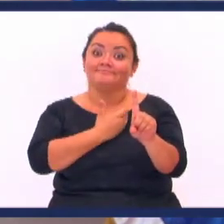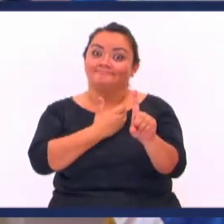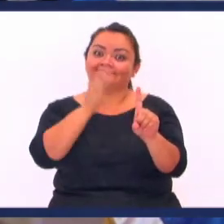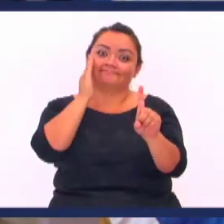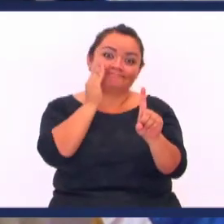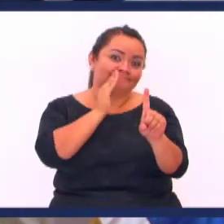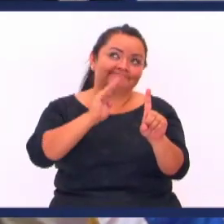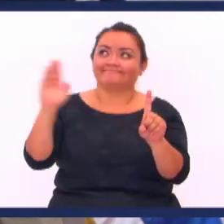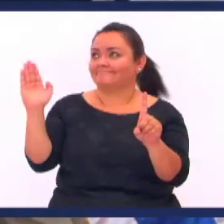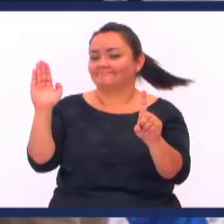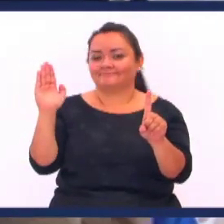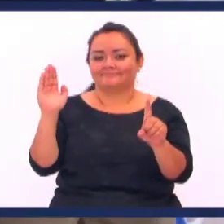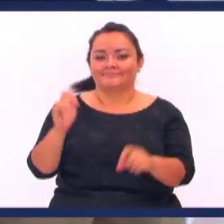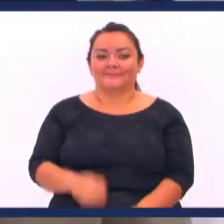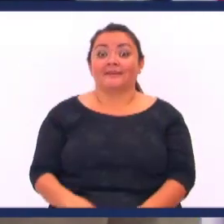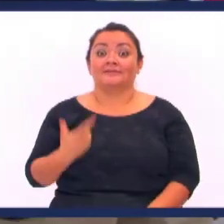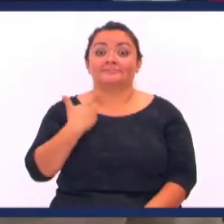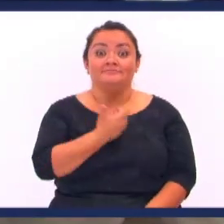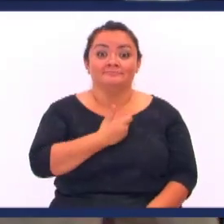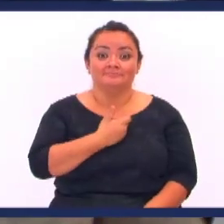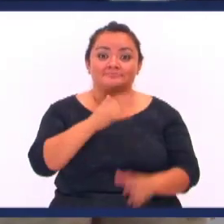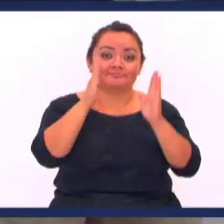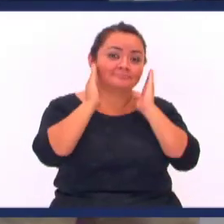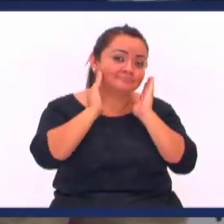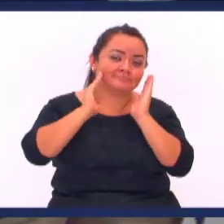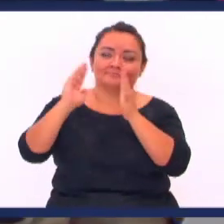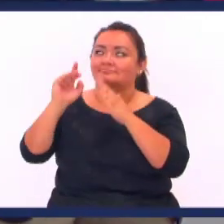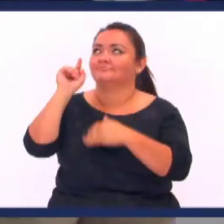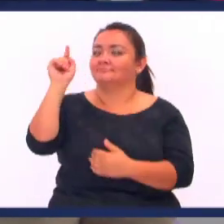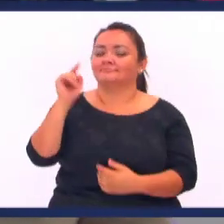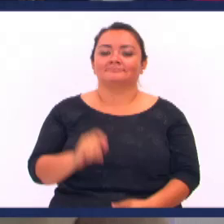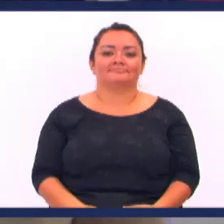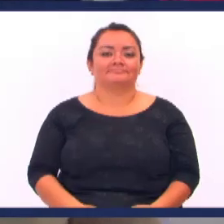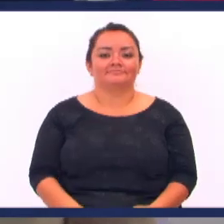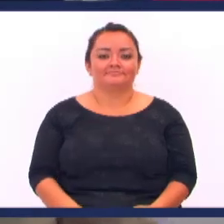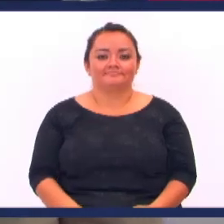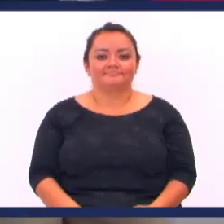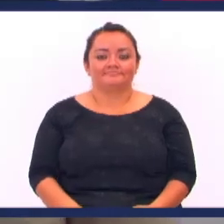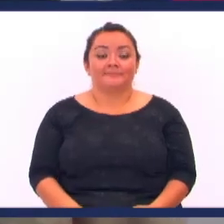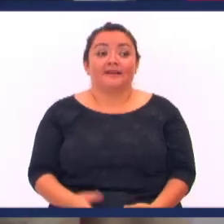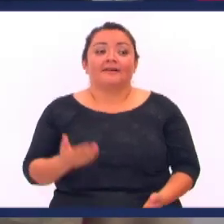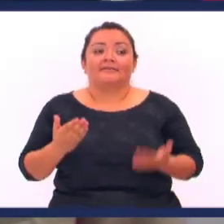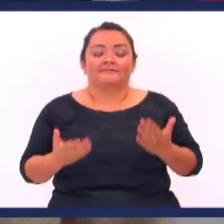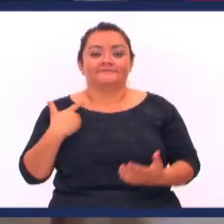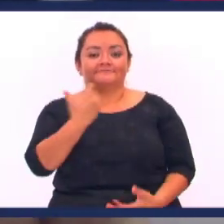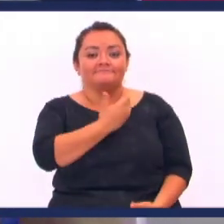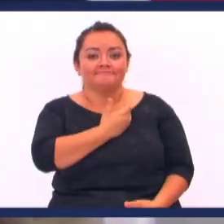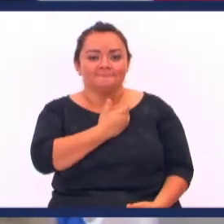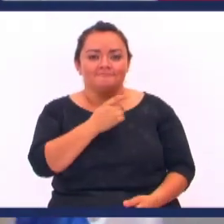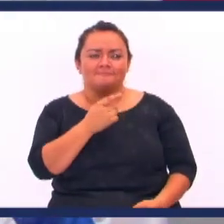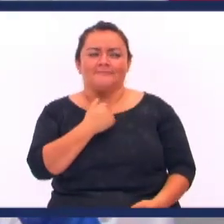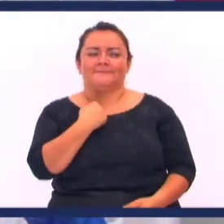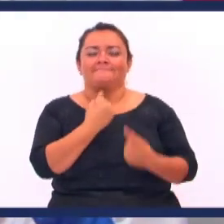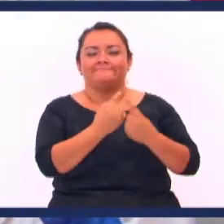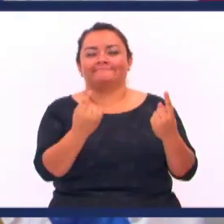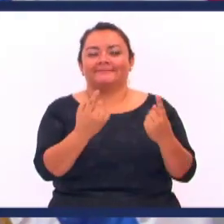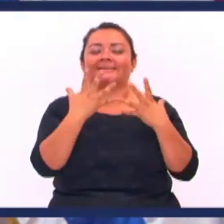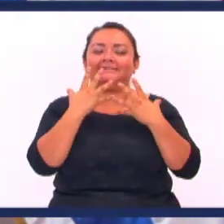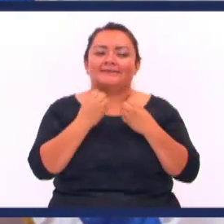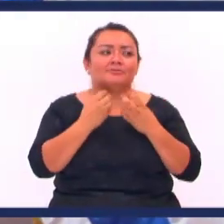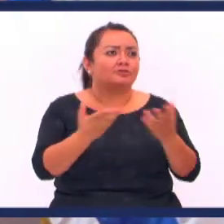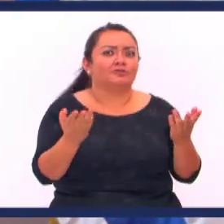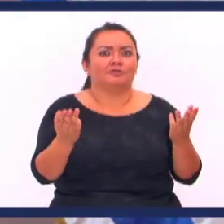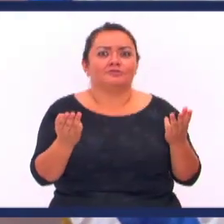volvamos a Él Lo voy a decir conmigo Que nosotros volvamos a Él Muchas veces nosotros como humanos Queremos